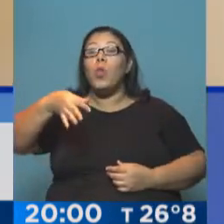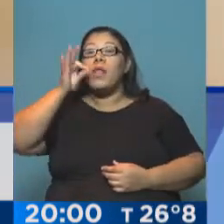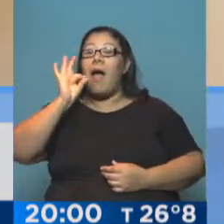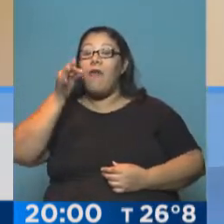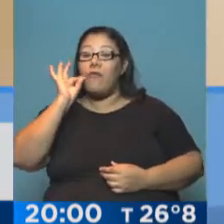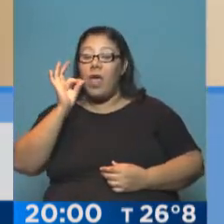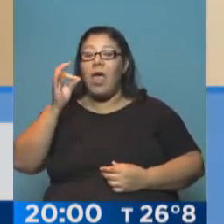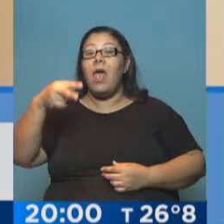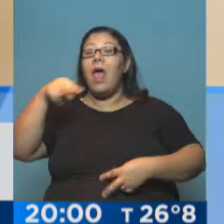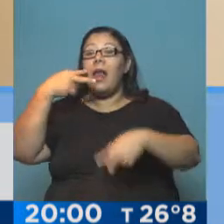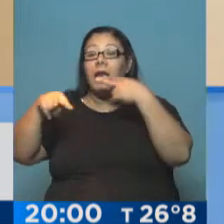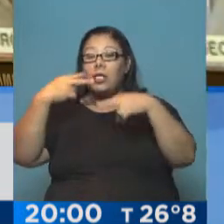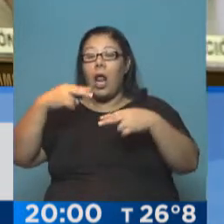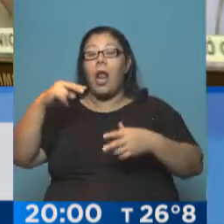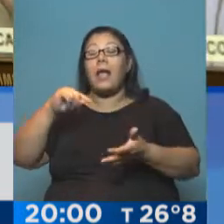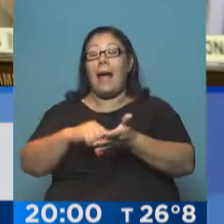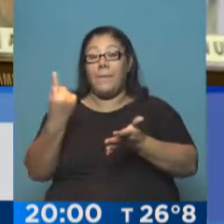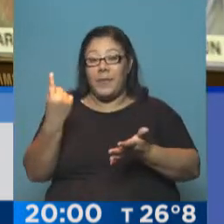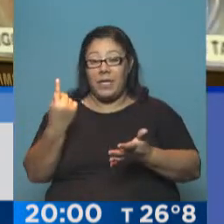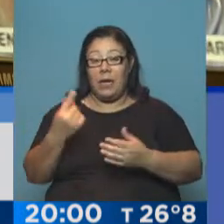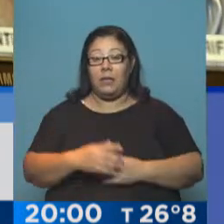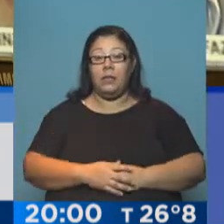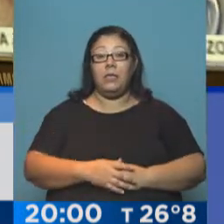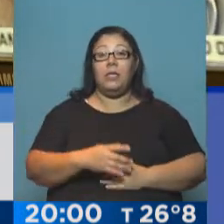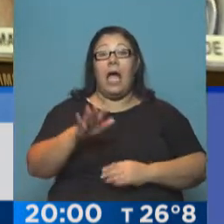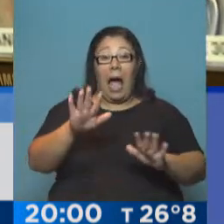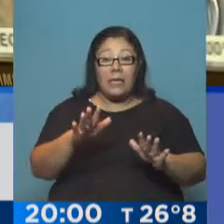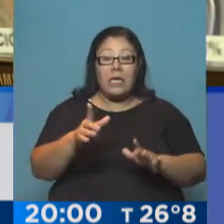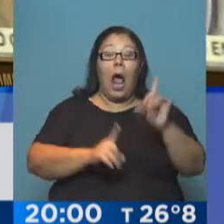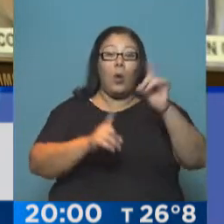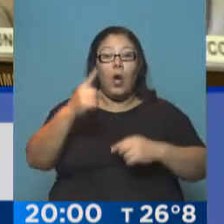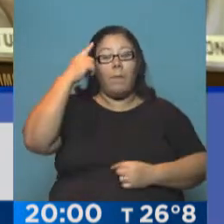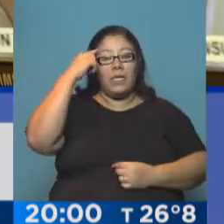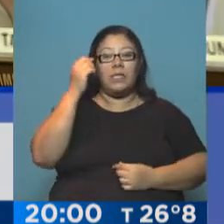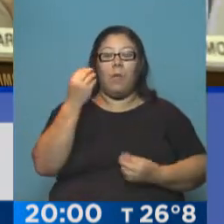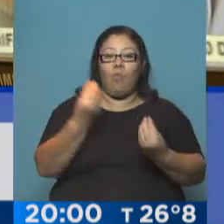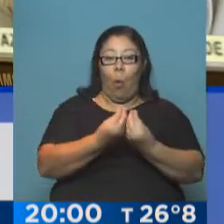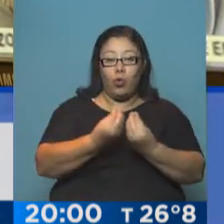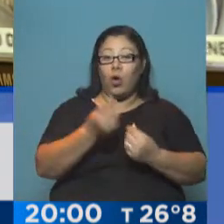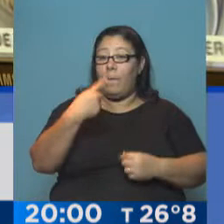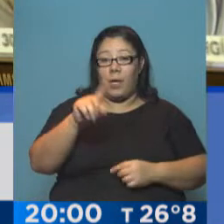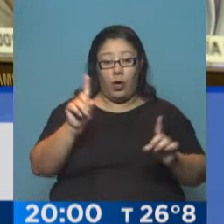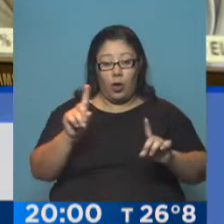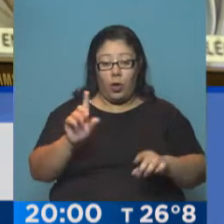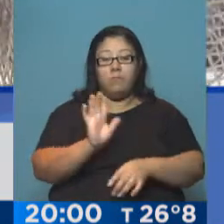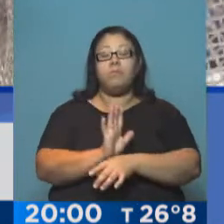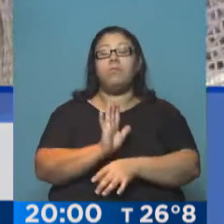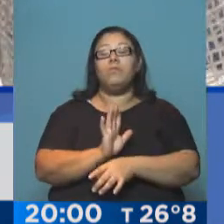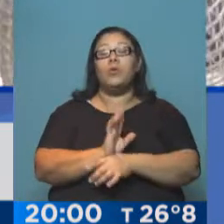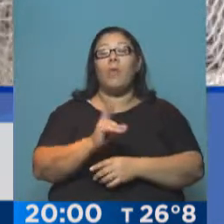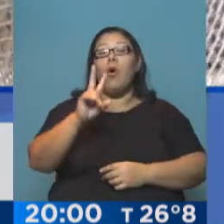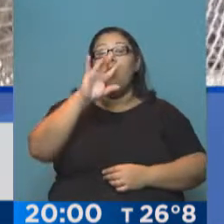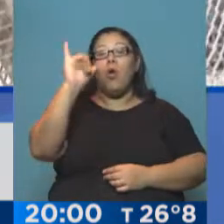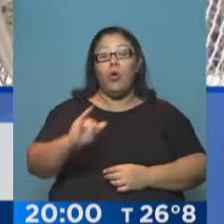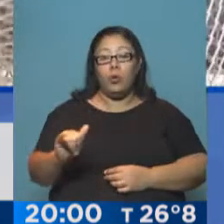restaurante o en un bar del Gran Buenos Aires. A alguien le puede parecer mucho. Nosotros tenemos que valorar qué significa eso como costo de generación de la